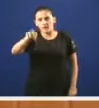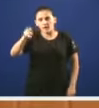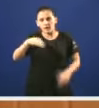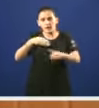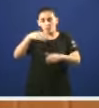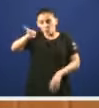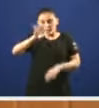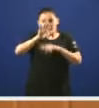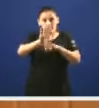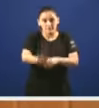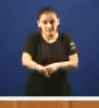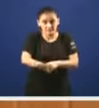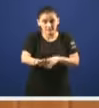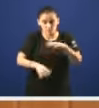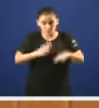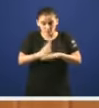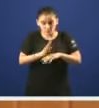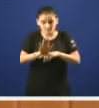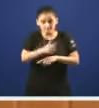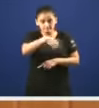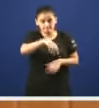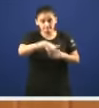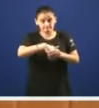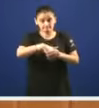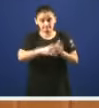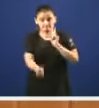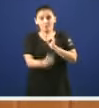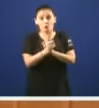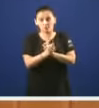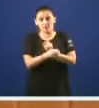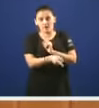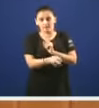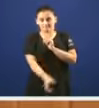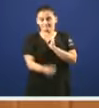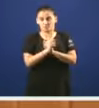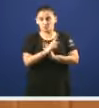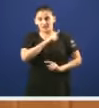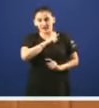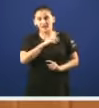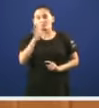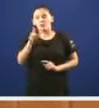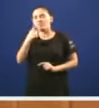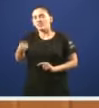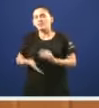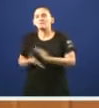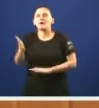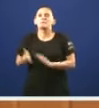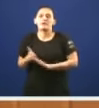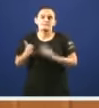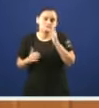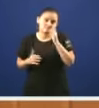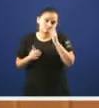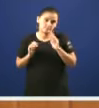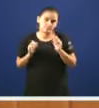en toda a legislatura pois vostedes votaron en contra o seu grupo votou en contra trasladando que ia entrar a